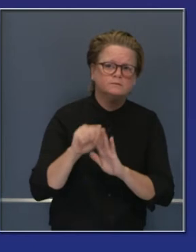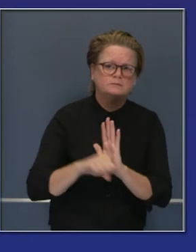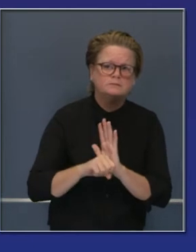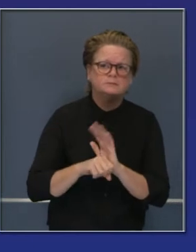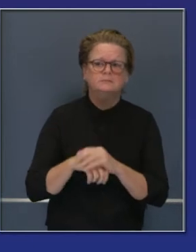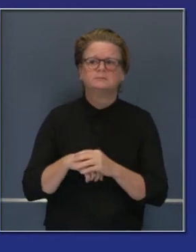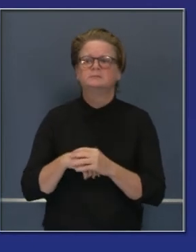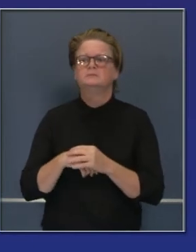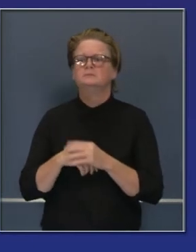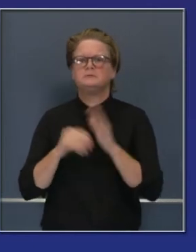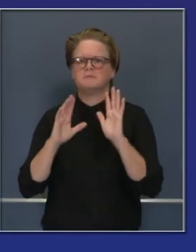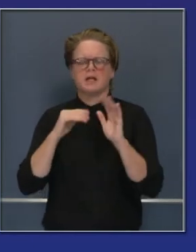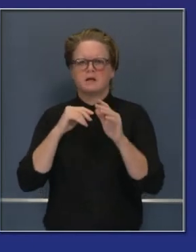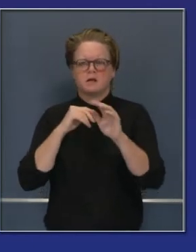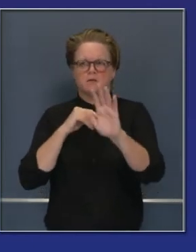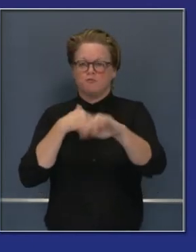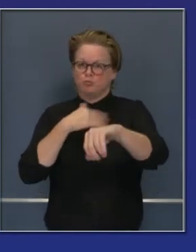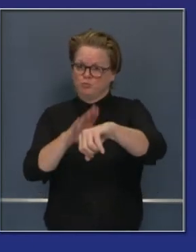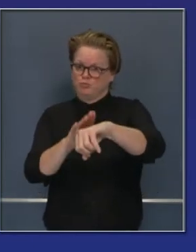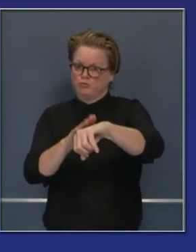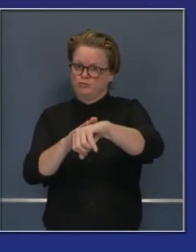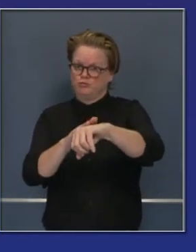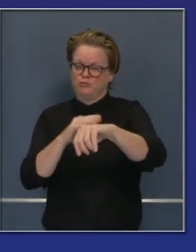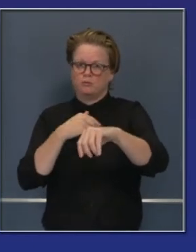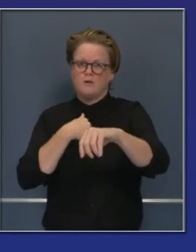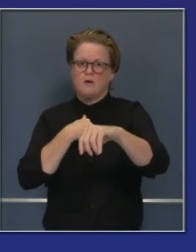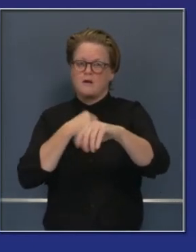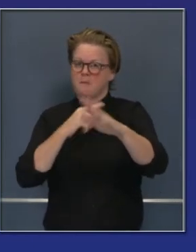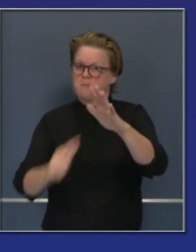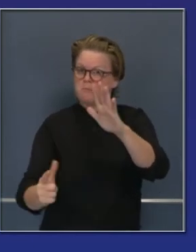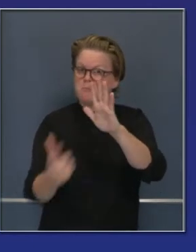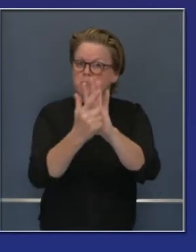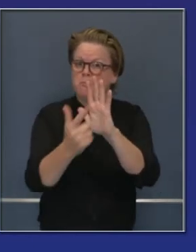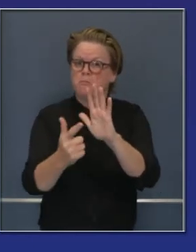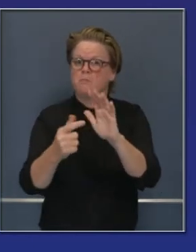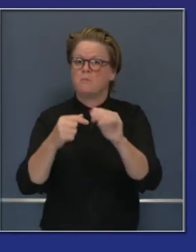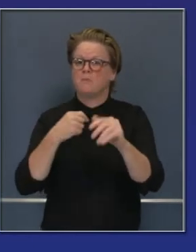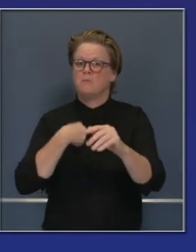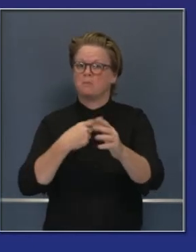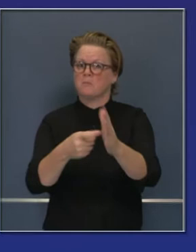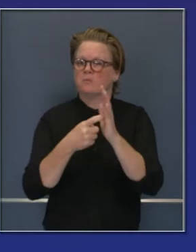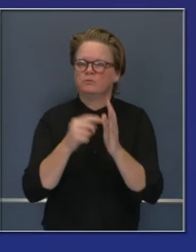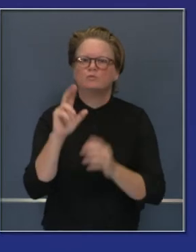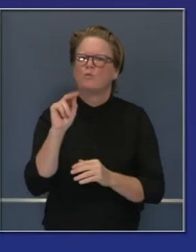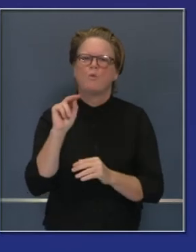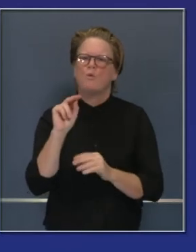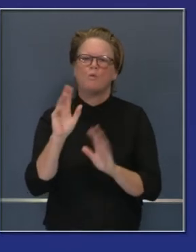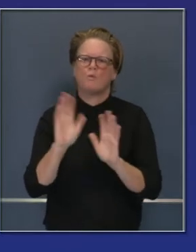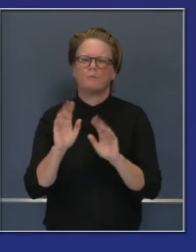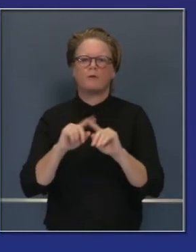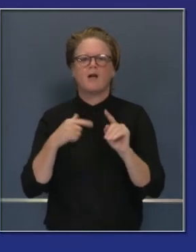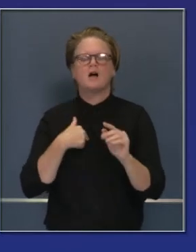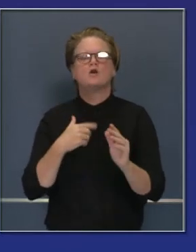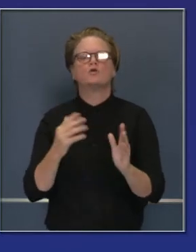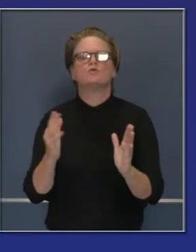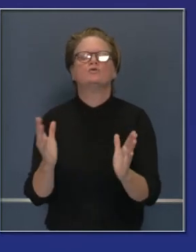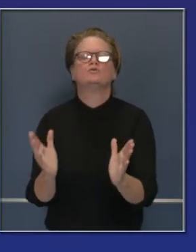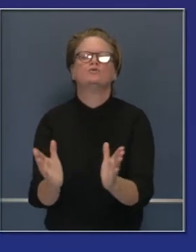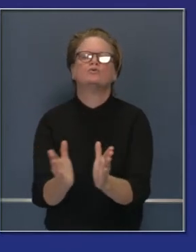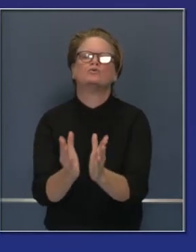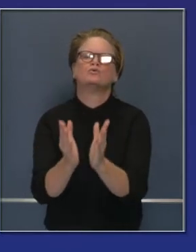aviso fuerte de viajes. No es mandato, no es una prohibición de viaje, no es una restricción de viaje. Es para